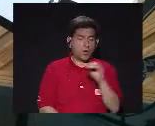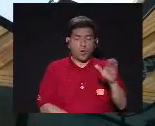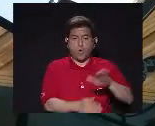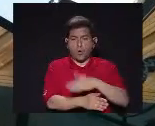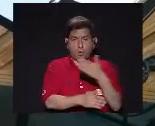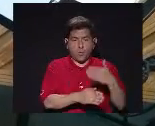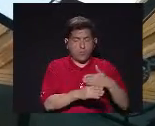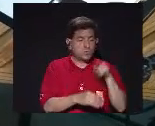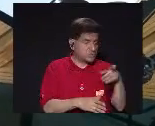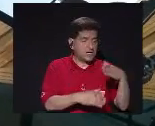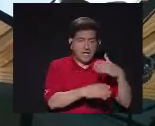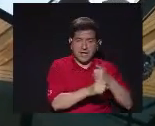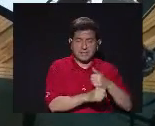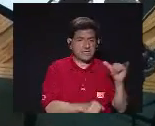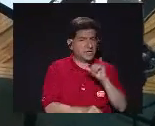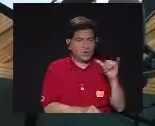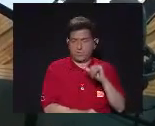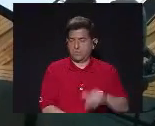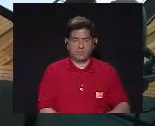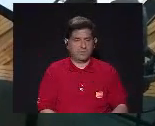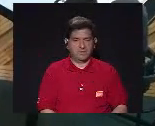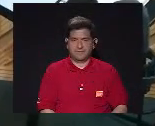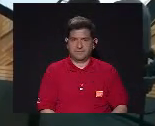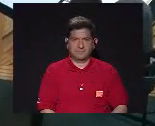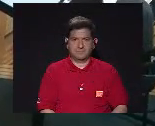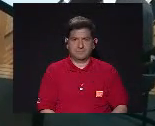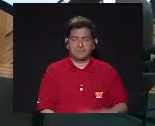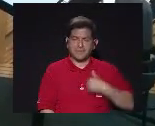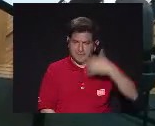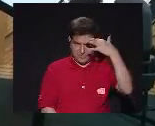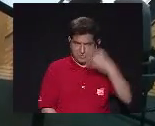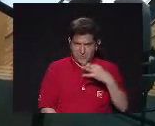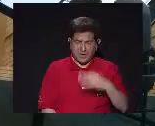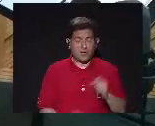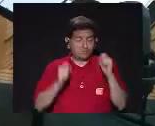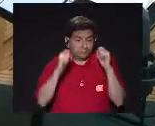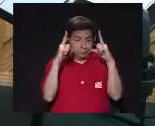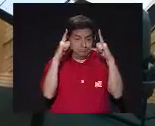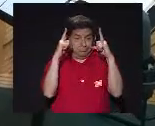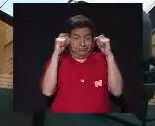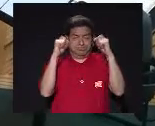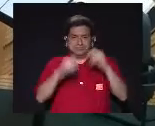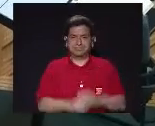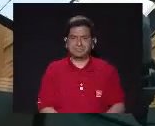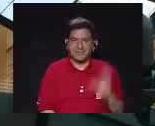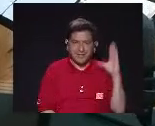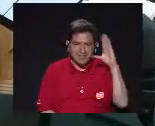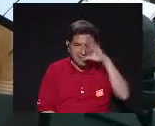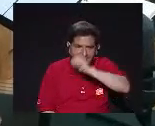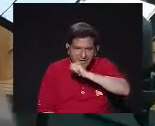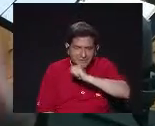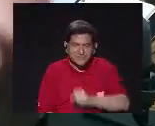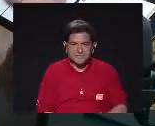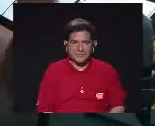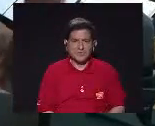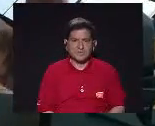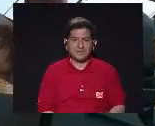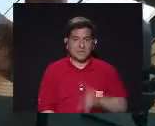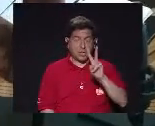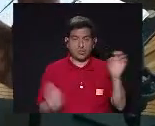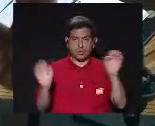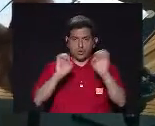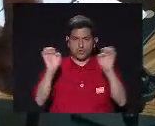música Si la hubiera escrito el poeta No sería lo mismo Así que Creo que es Impresionante ver Como Dos